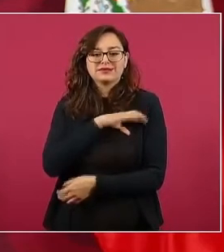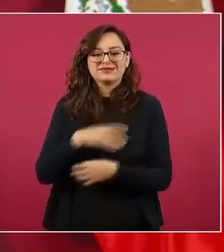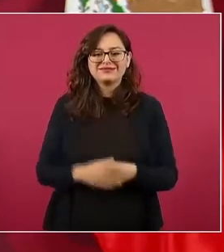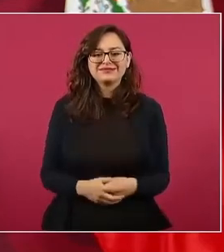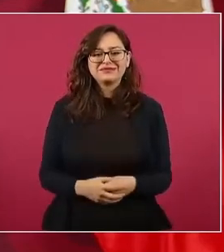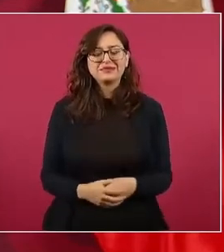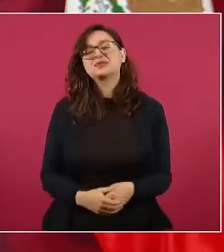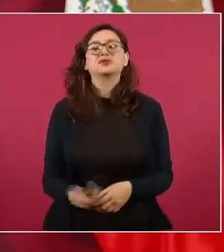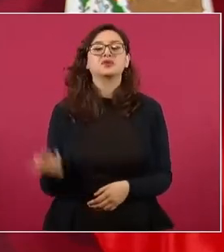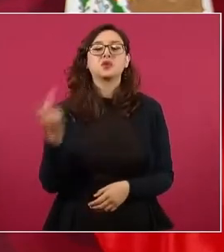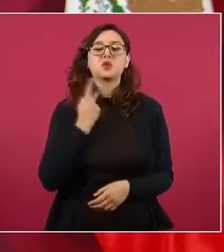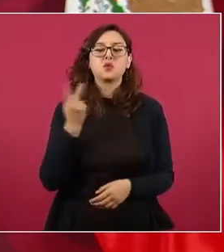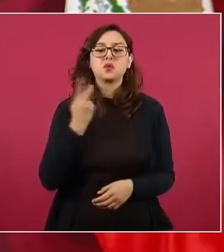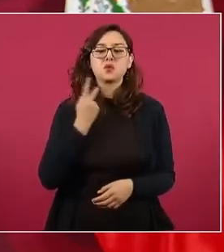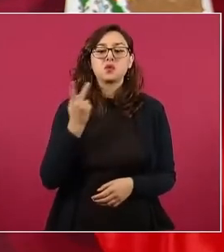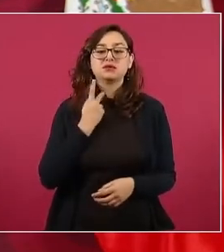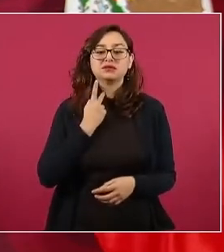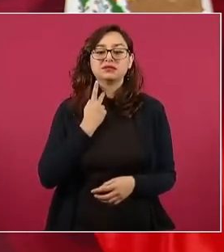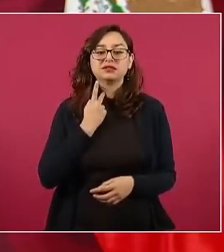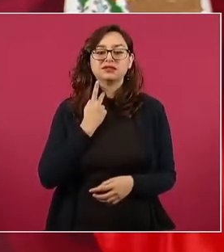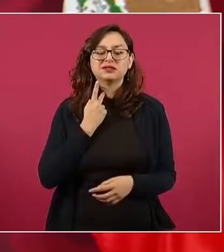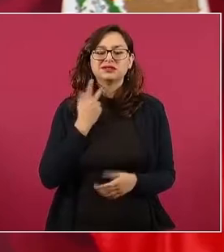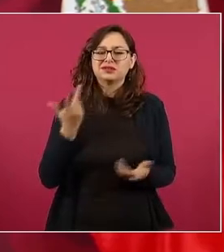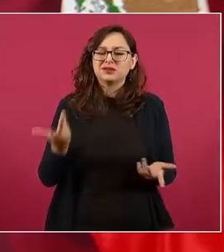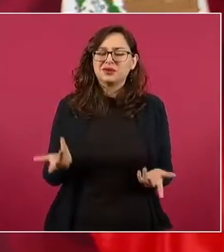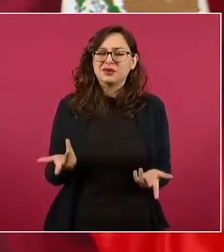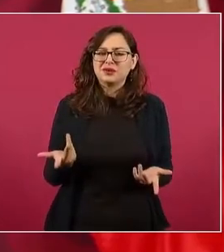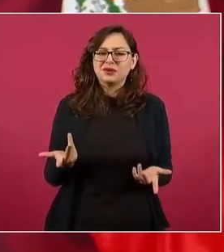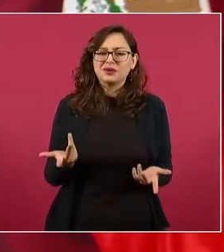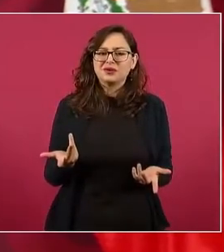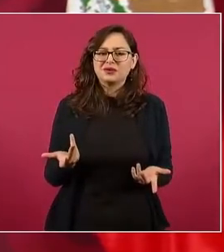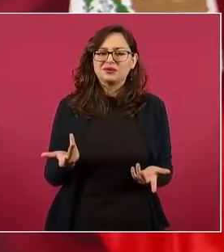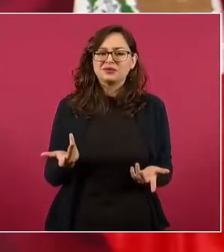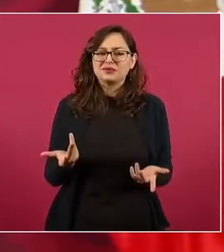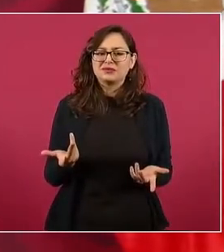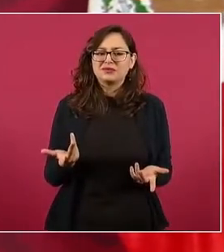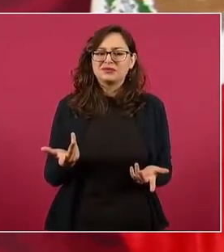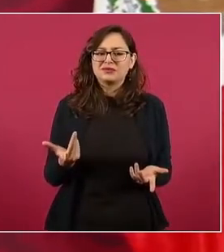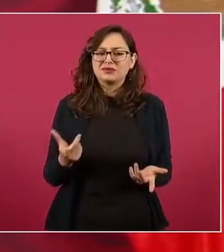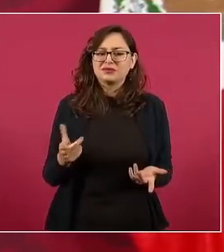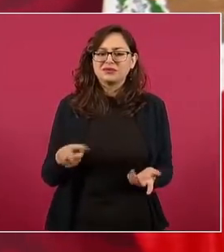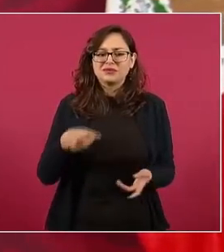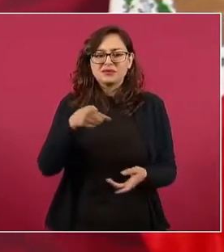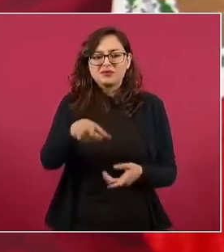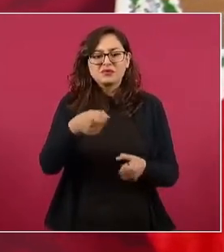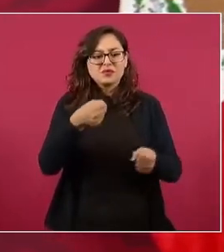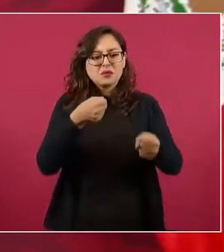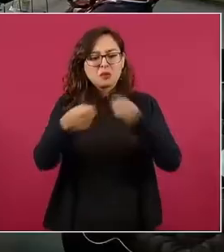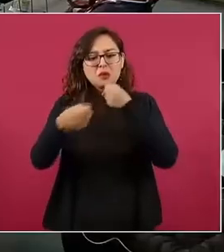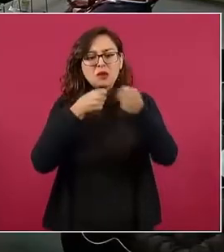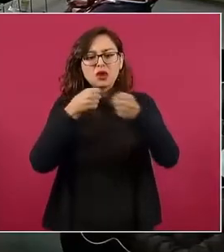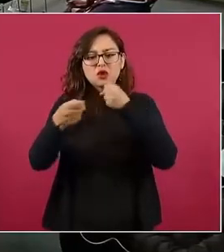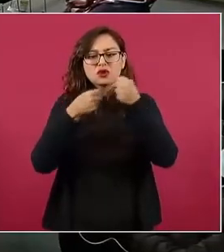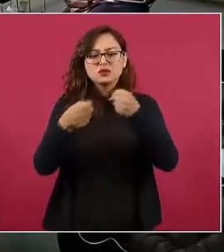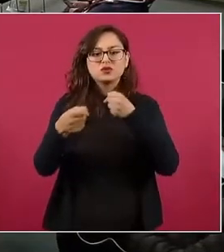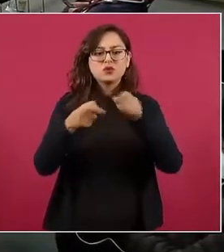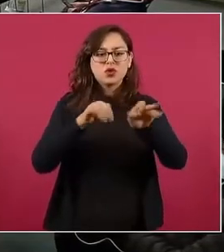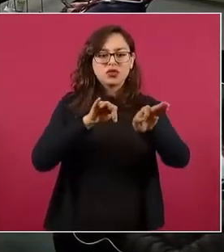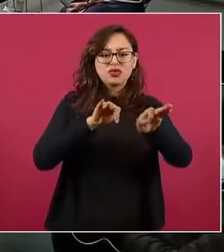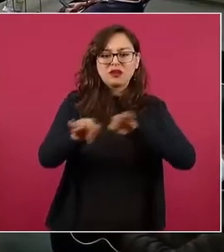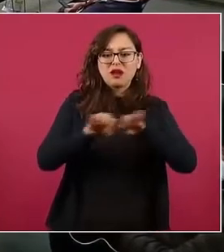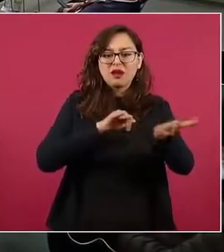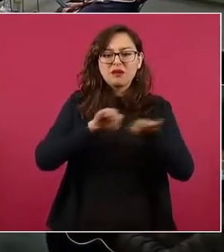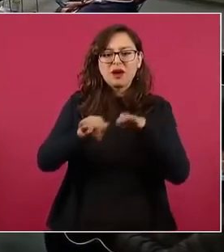político? ¿Cómo van a ejercer ustedes el noble oficio del periodismo